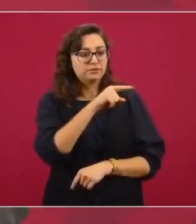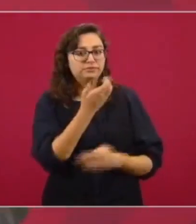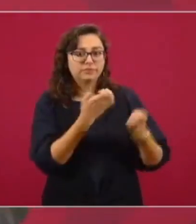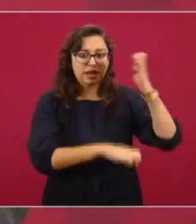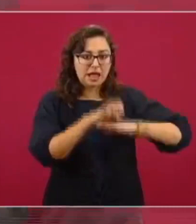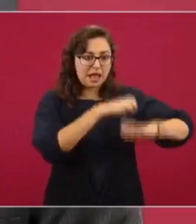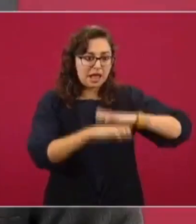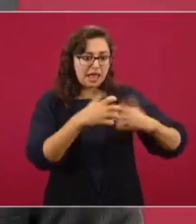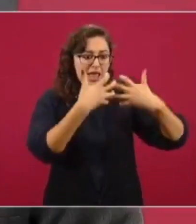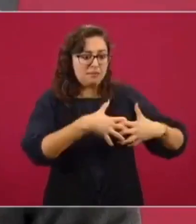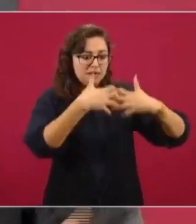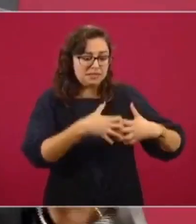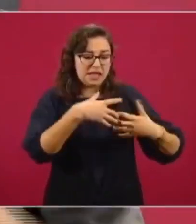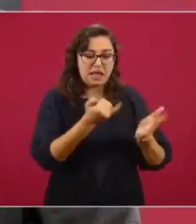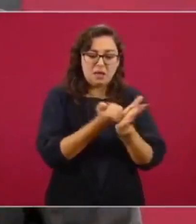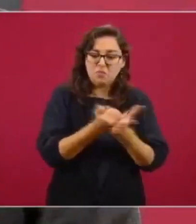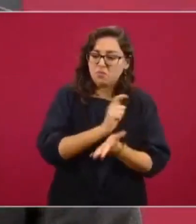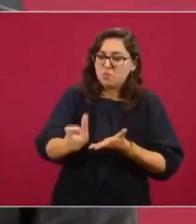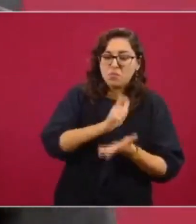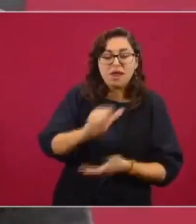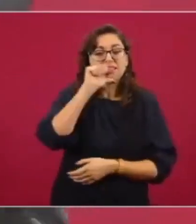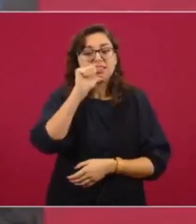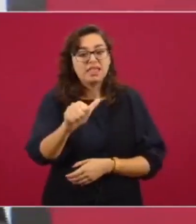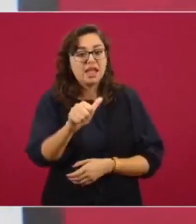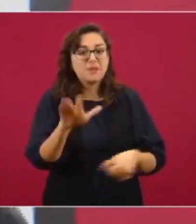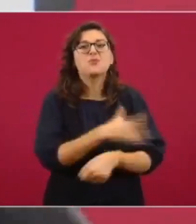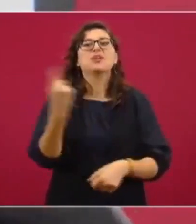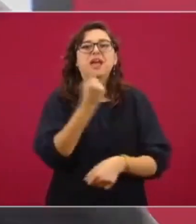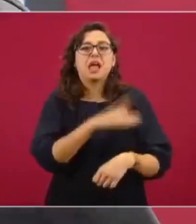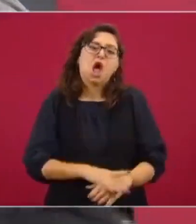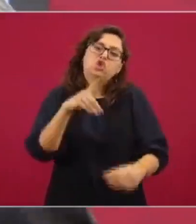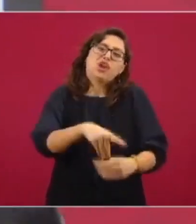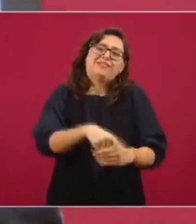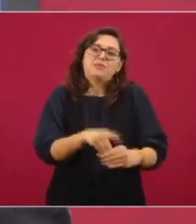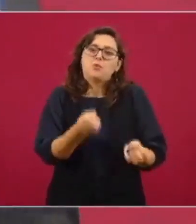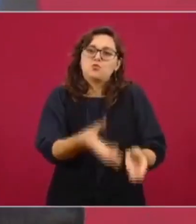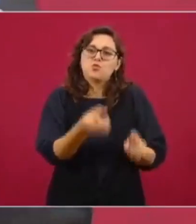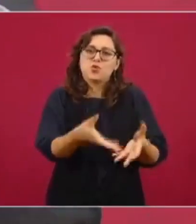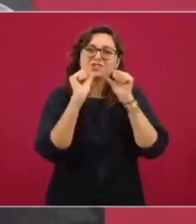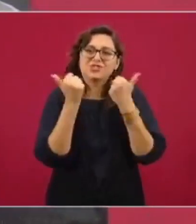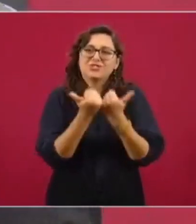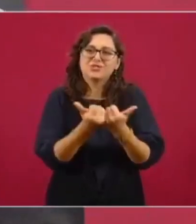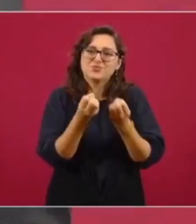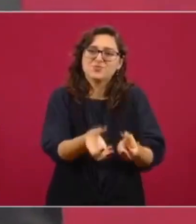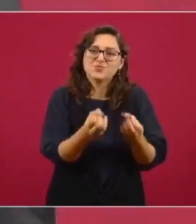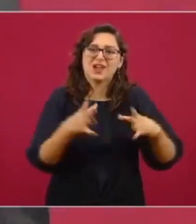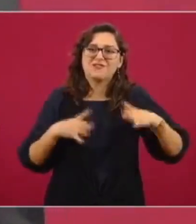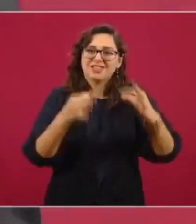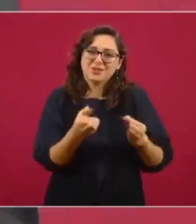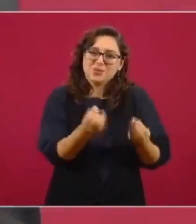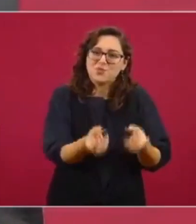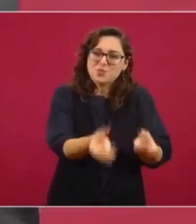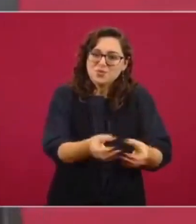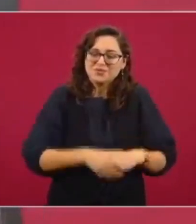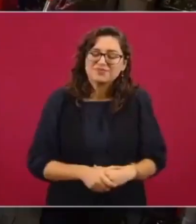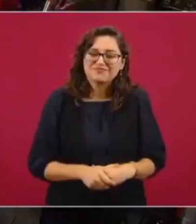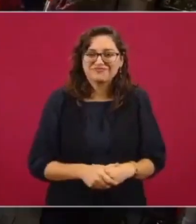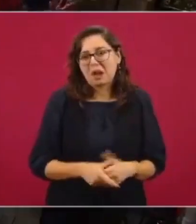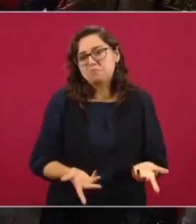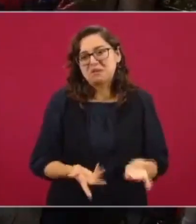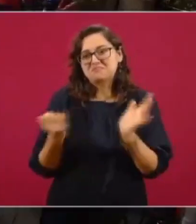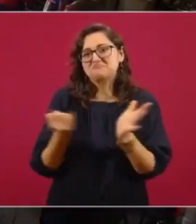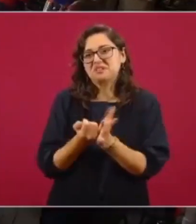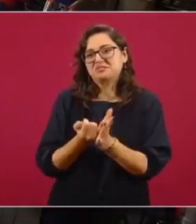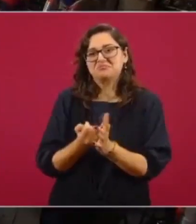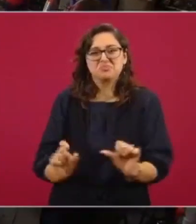impuestos, que no pagan impuestos porque destinan recursos a fundaciones como la de